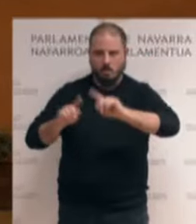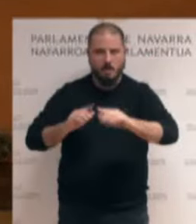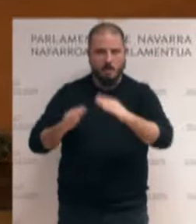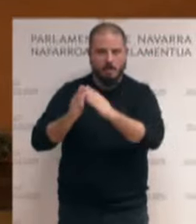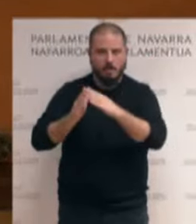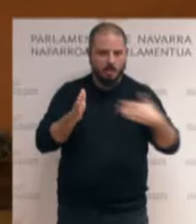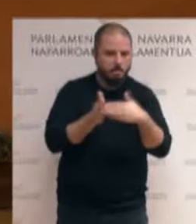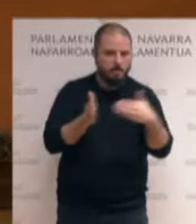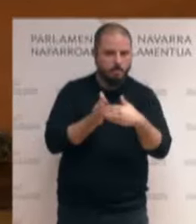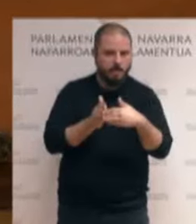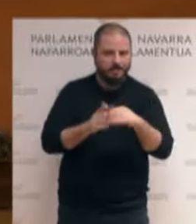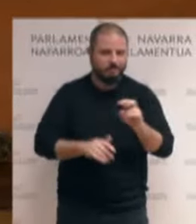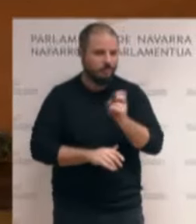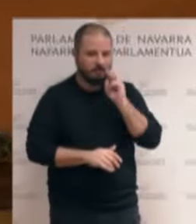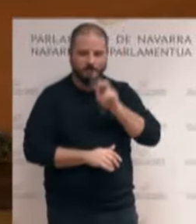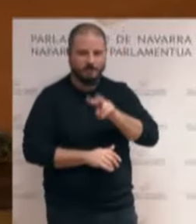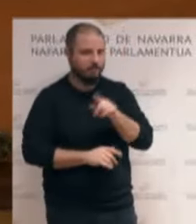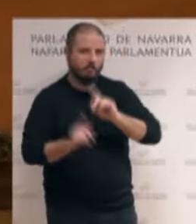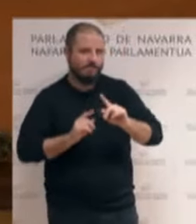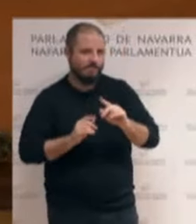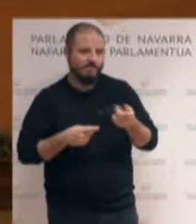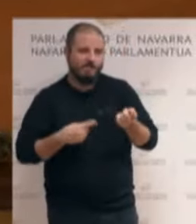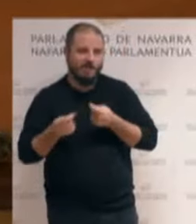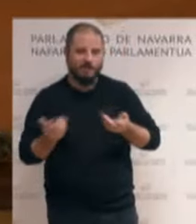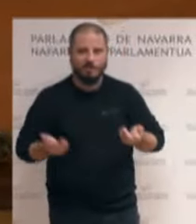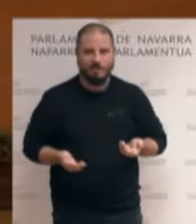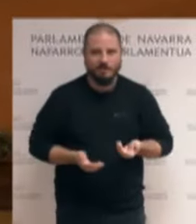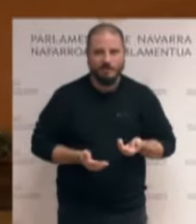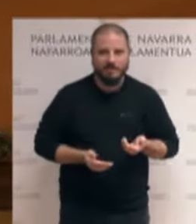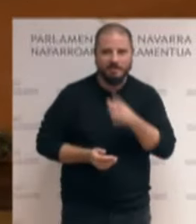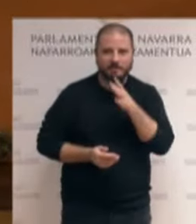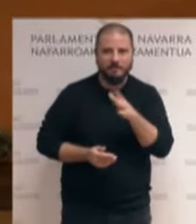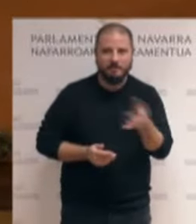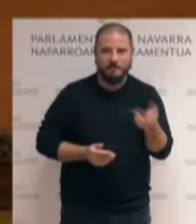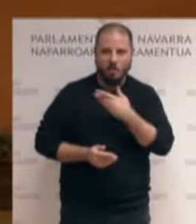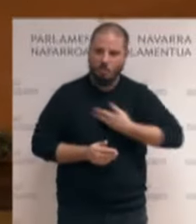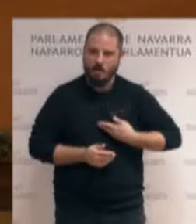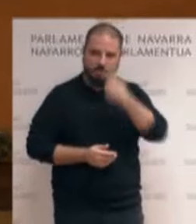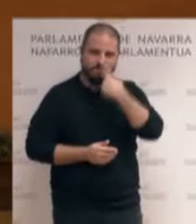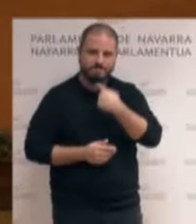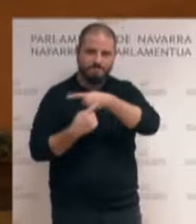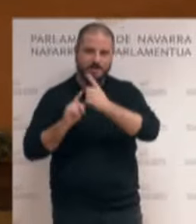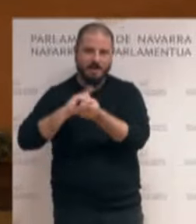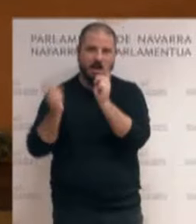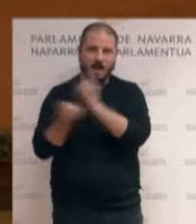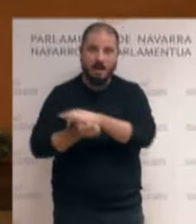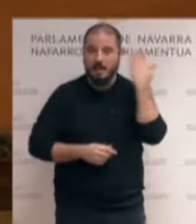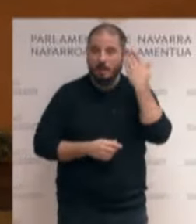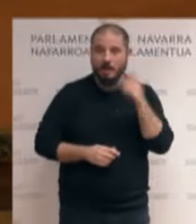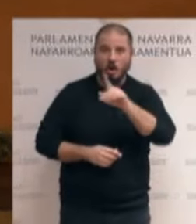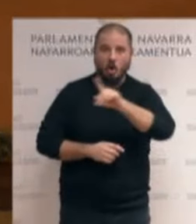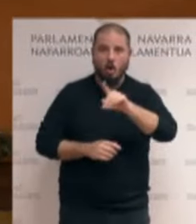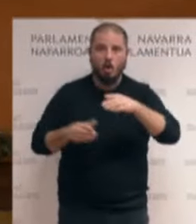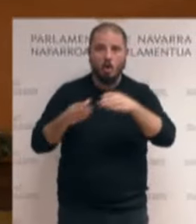ven un negocio. Porque también está cambiando el perfil de los propietarios. En Navarra, 11 grupos